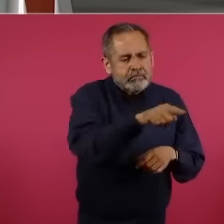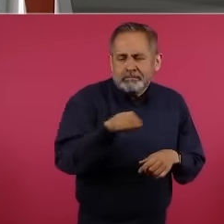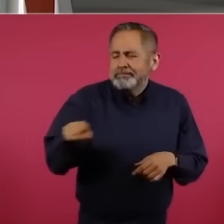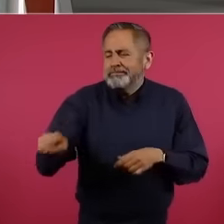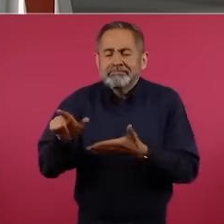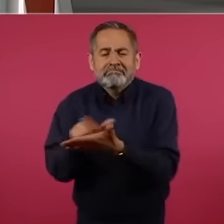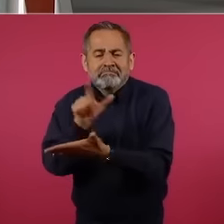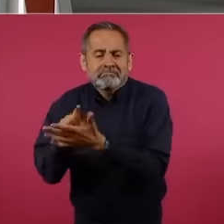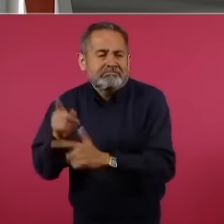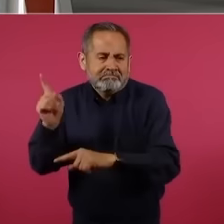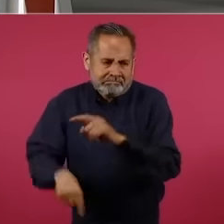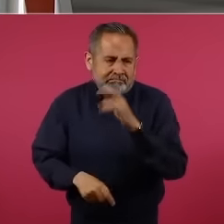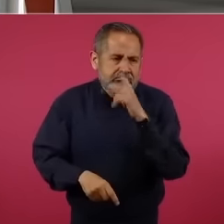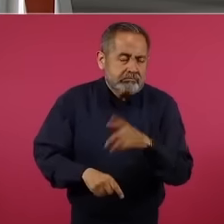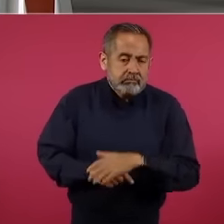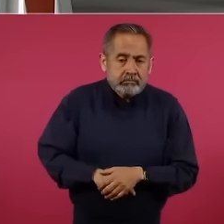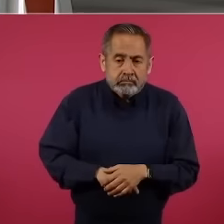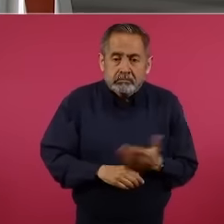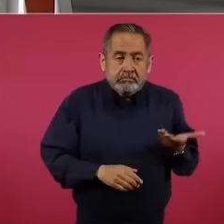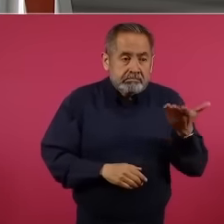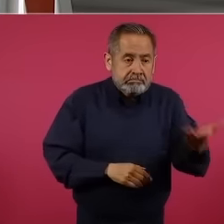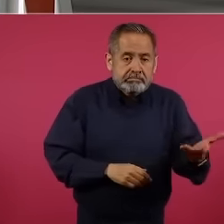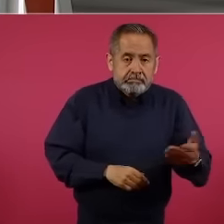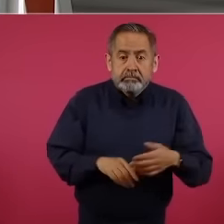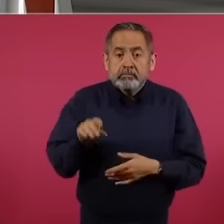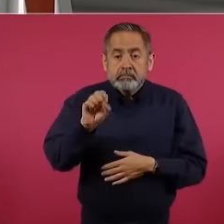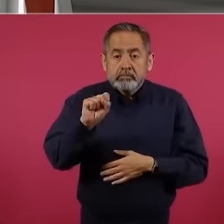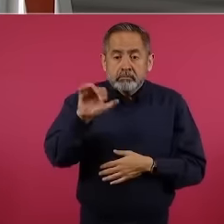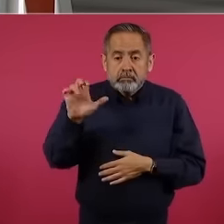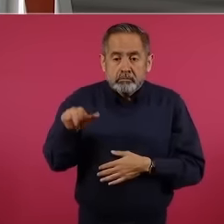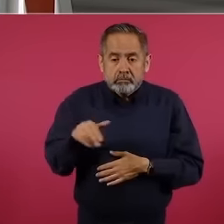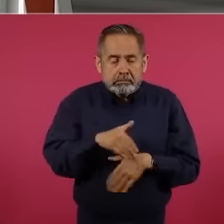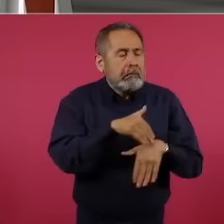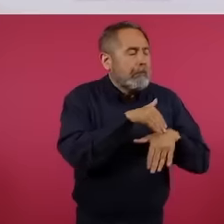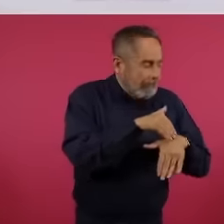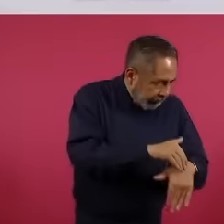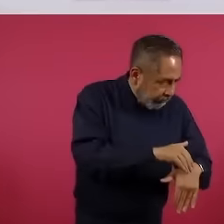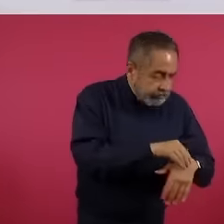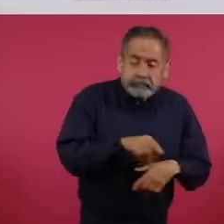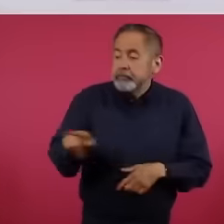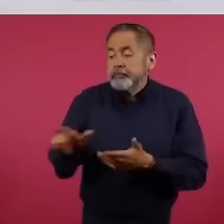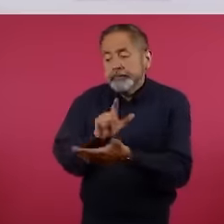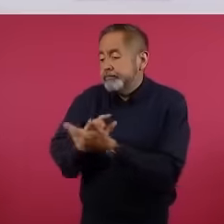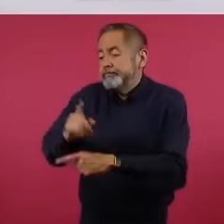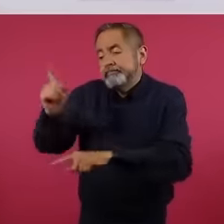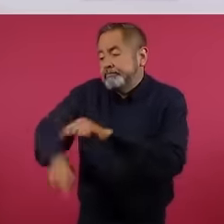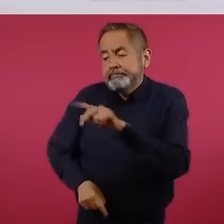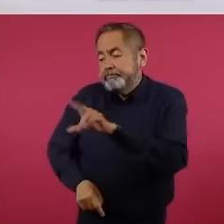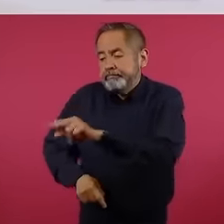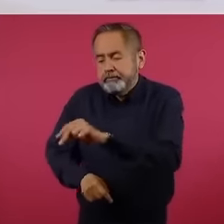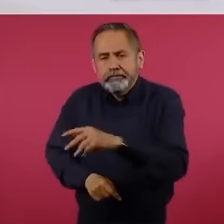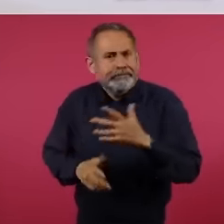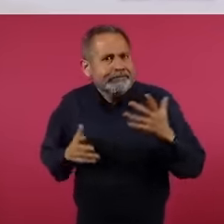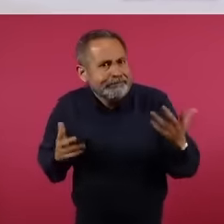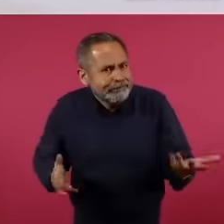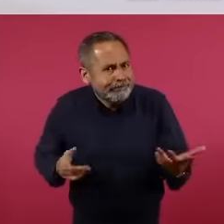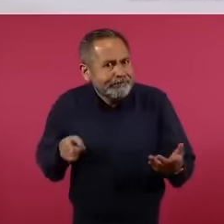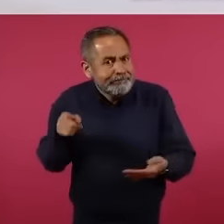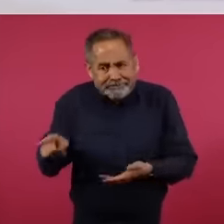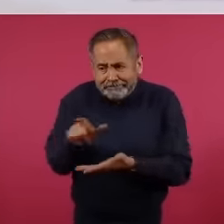echaron abajo la ley eléctrica que era para beneficio de los consumidores